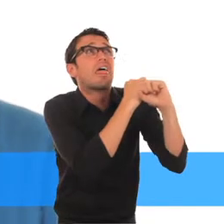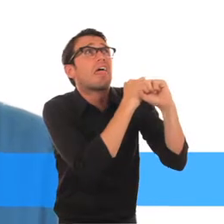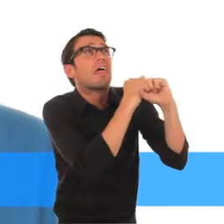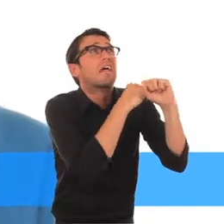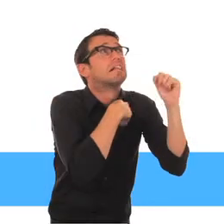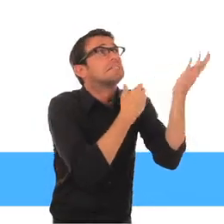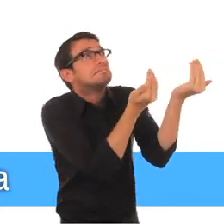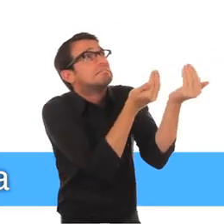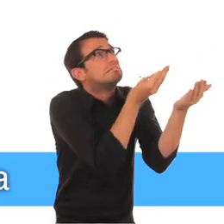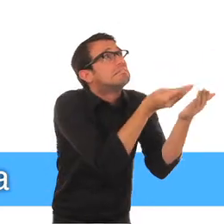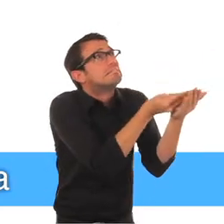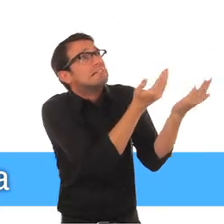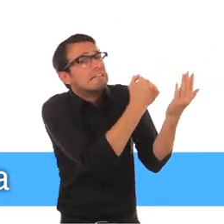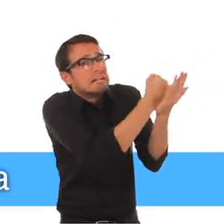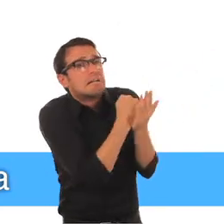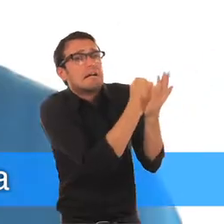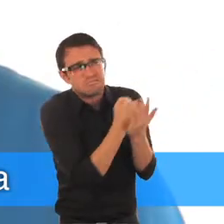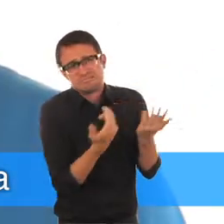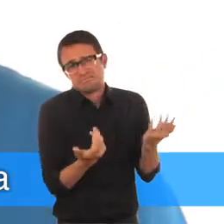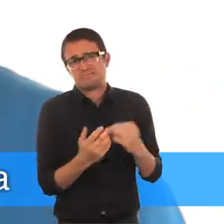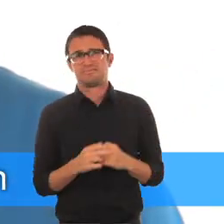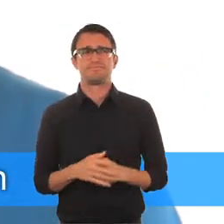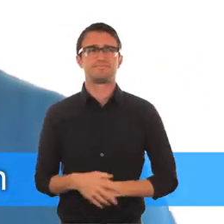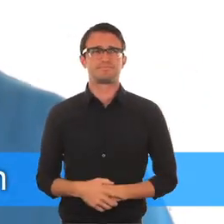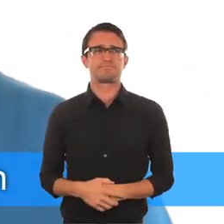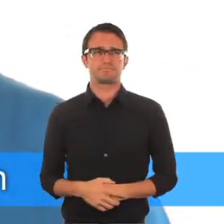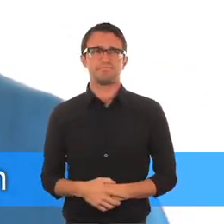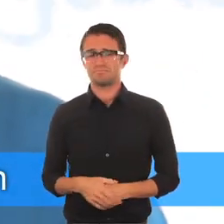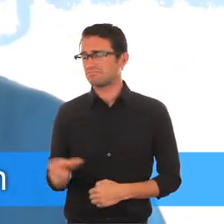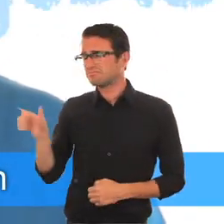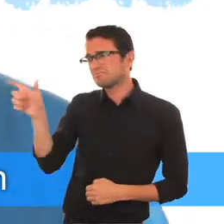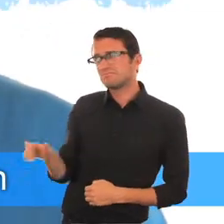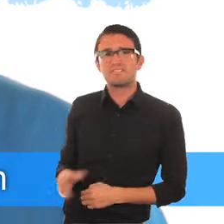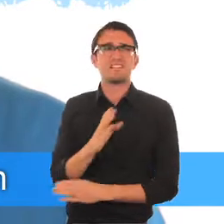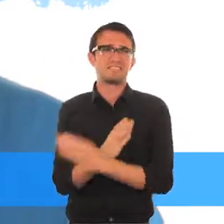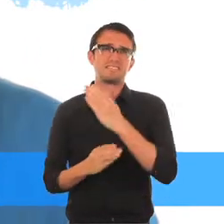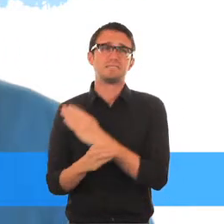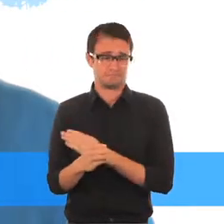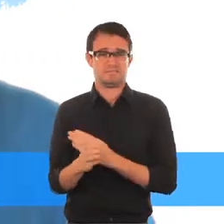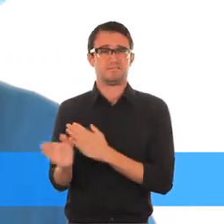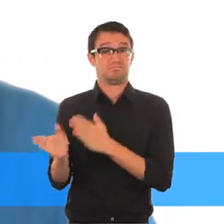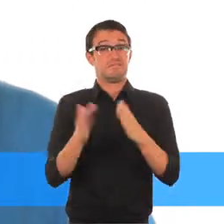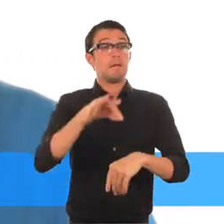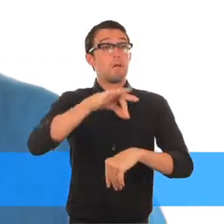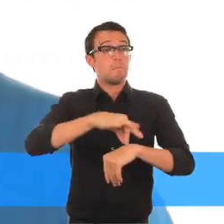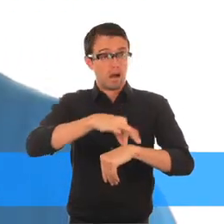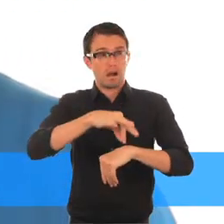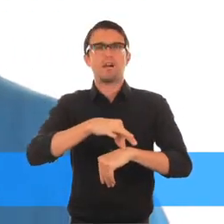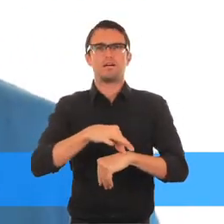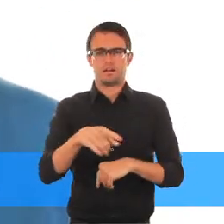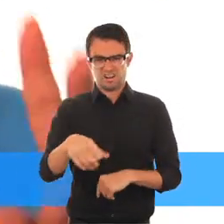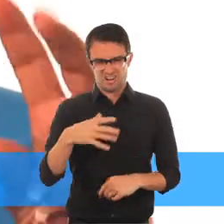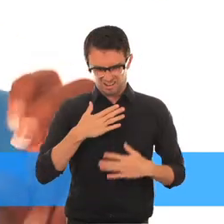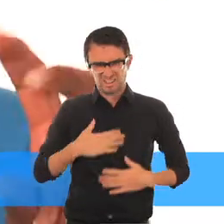dependencia y lástima. En el modelo médico, la discapacidad es vista como una condición puramente médica de un individuo que debe corregirse si es posible.